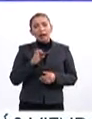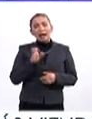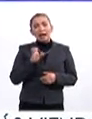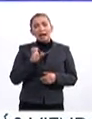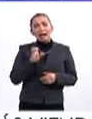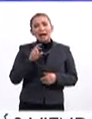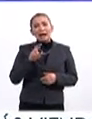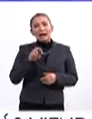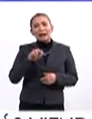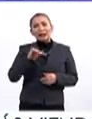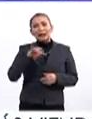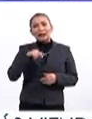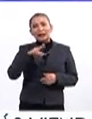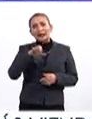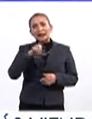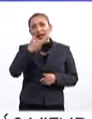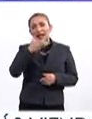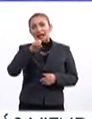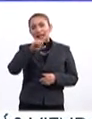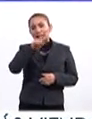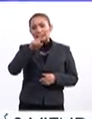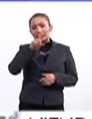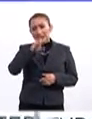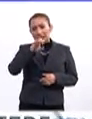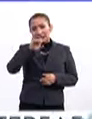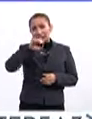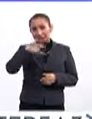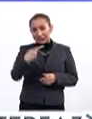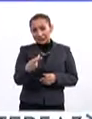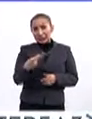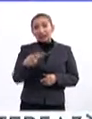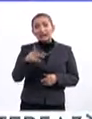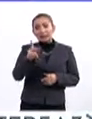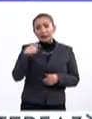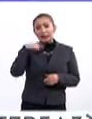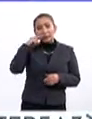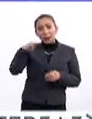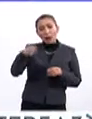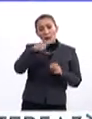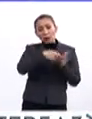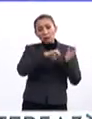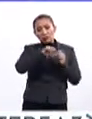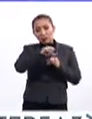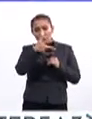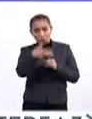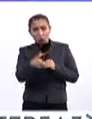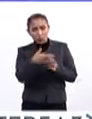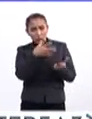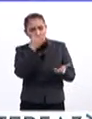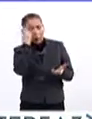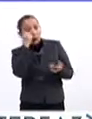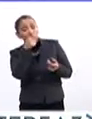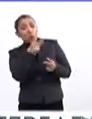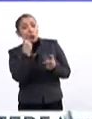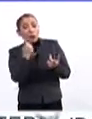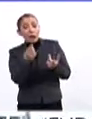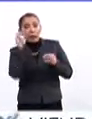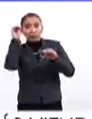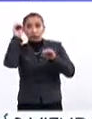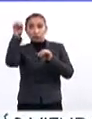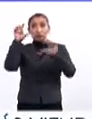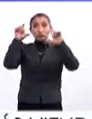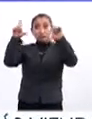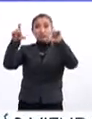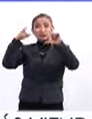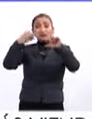Gessic, que bueno, que ellos, pues de alguna manera, también viven estos secos del 68, ¿no? Este, una de sus, la pieza que